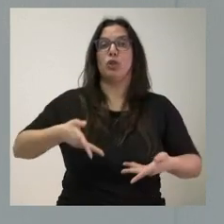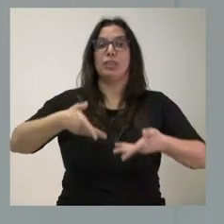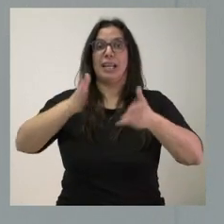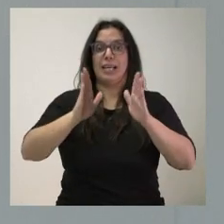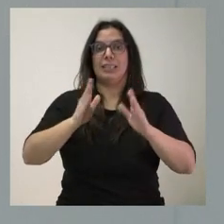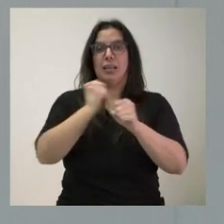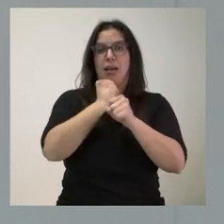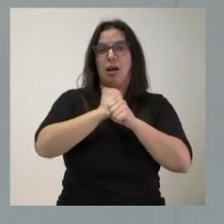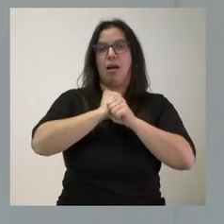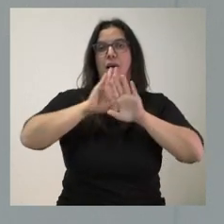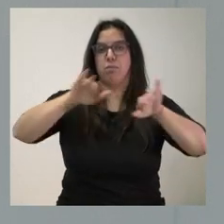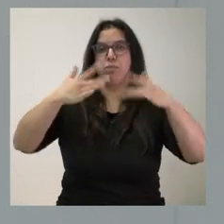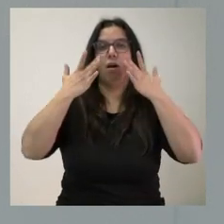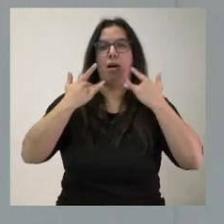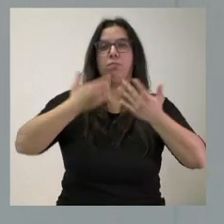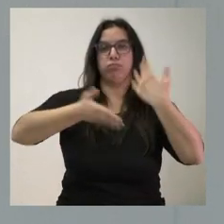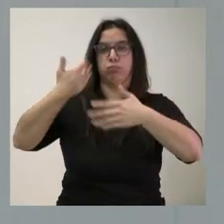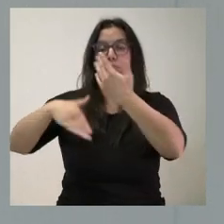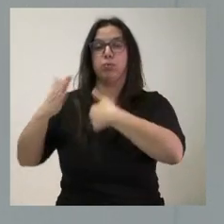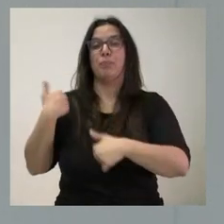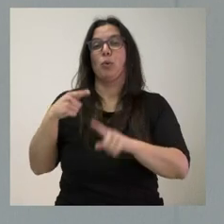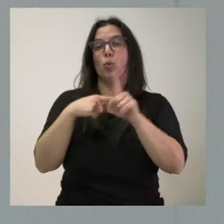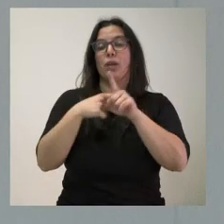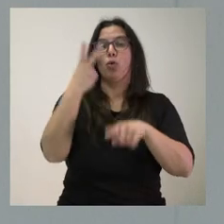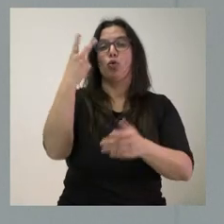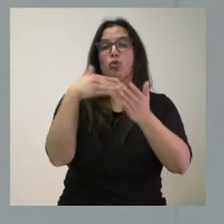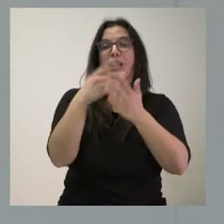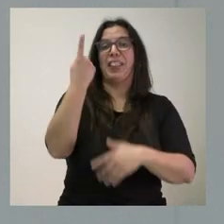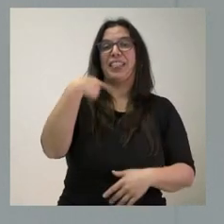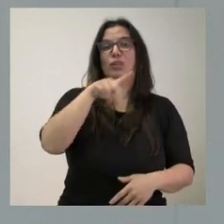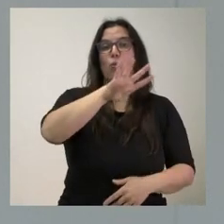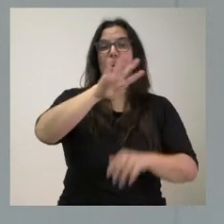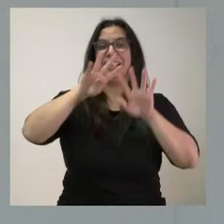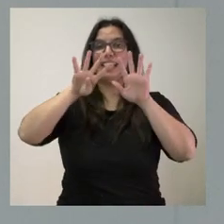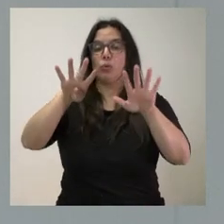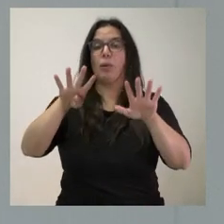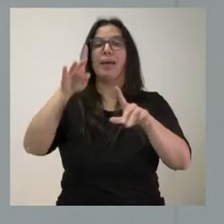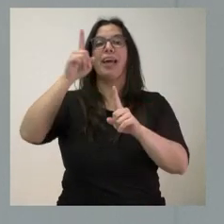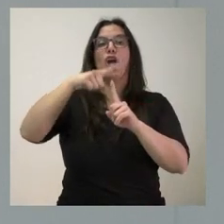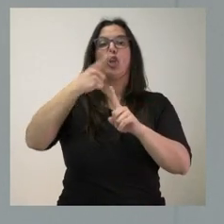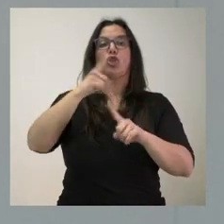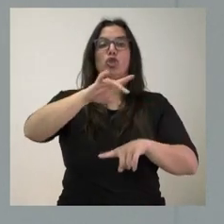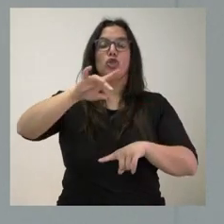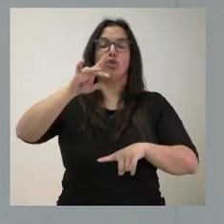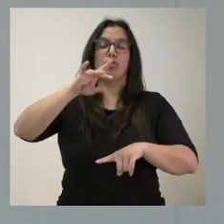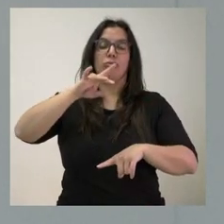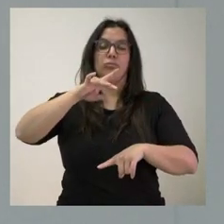Se han utilizado 2.149 toneladas de sal,